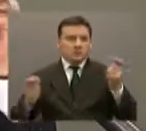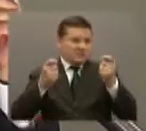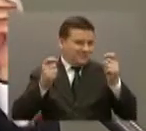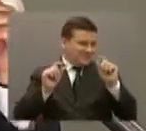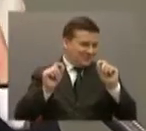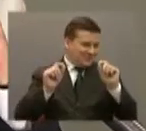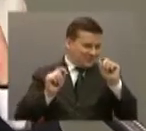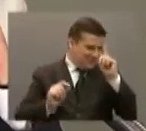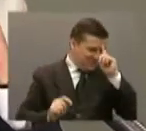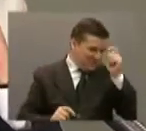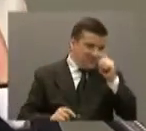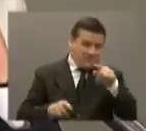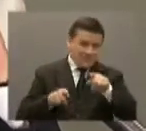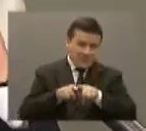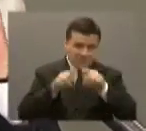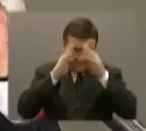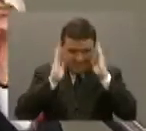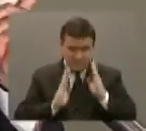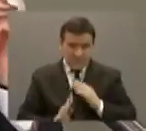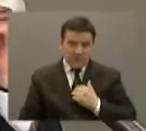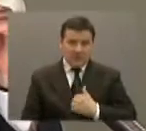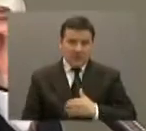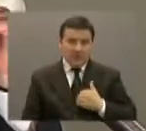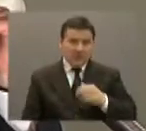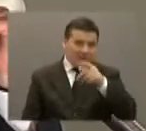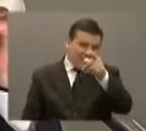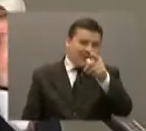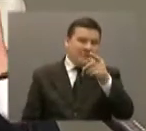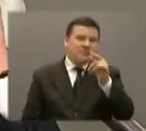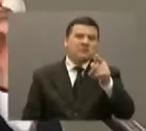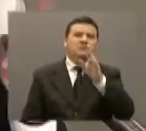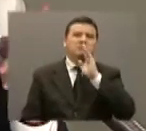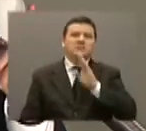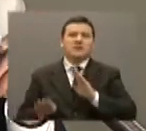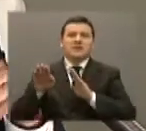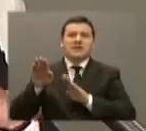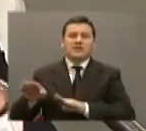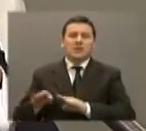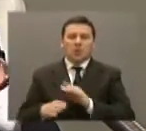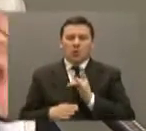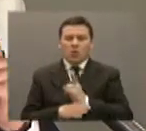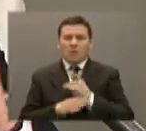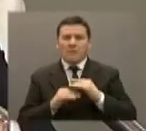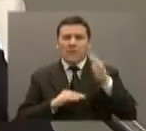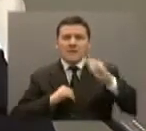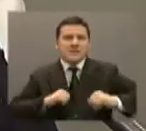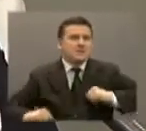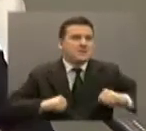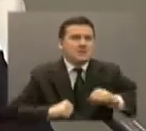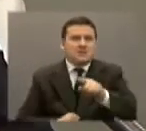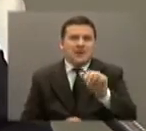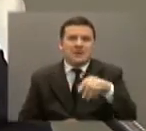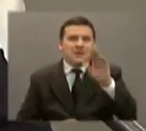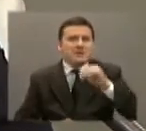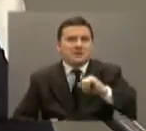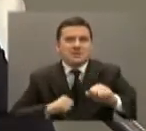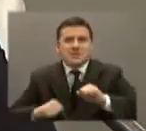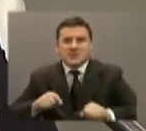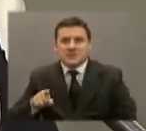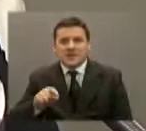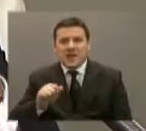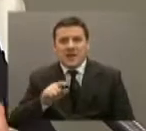Francisco, con su venia. La hermana Marinés es tal vez la representante de los usuarios más activa, más dinámica,